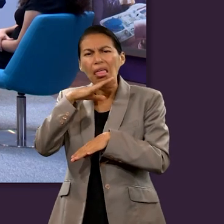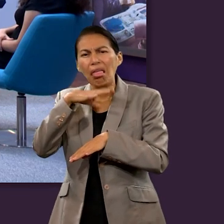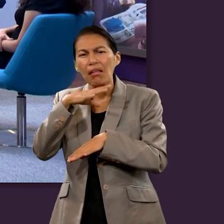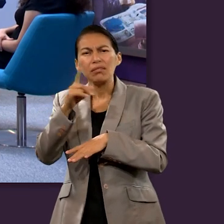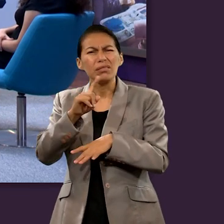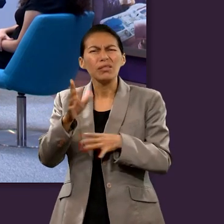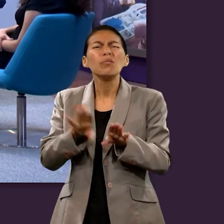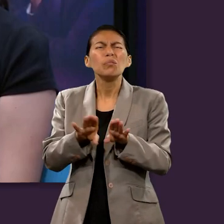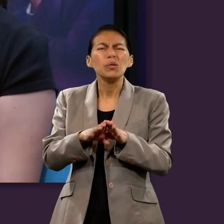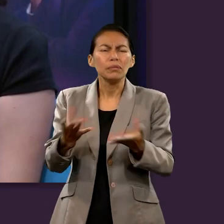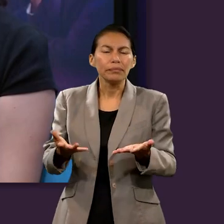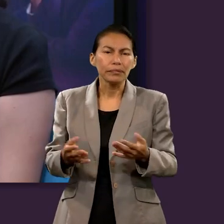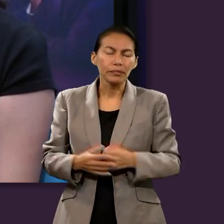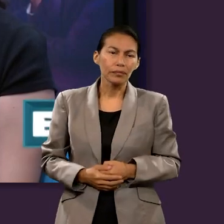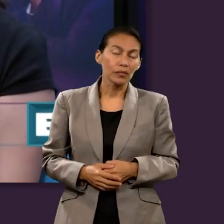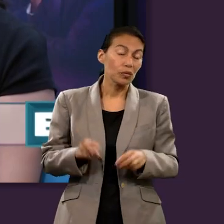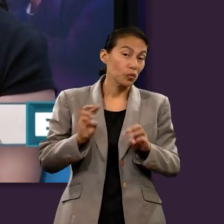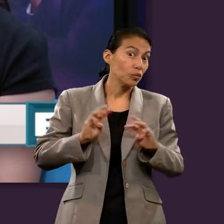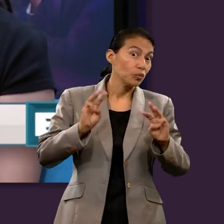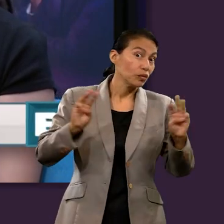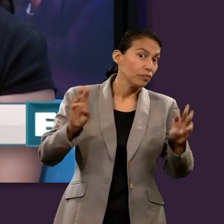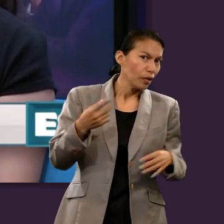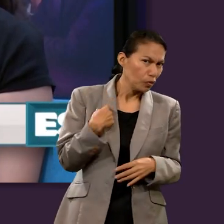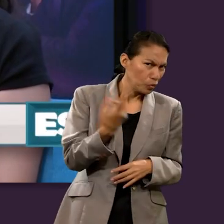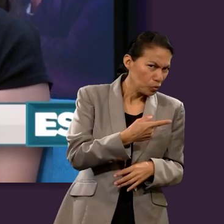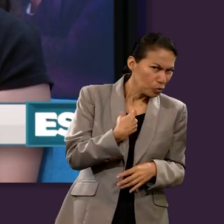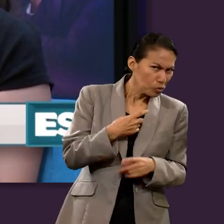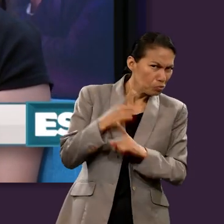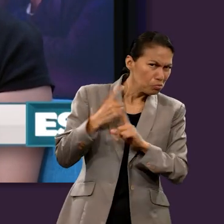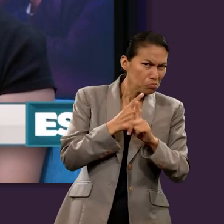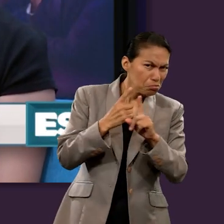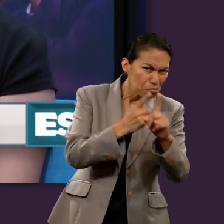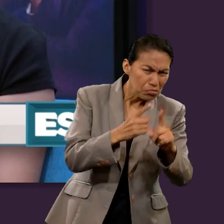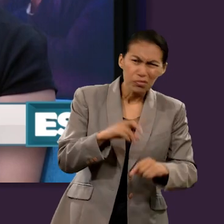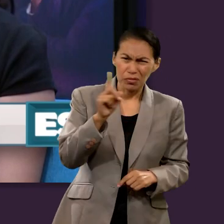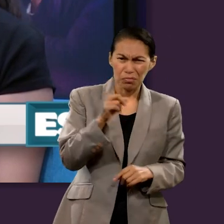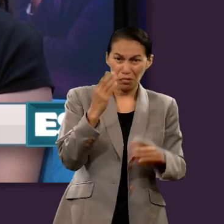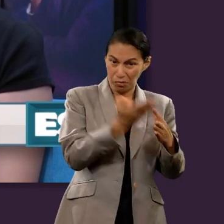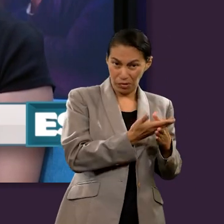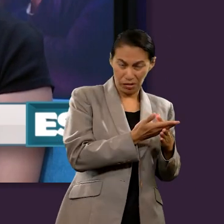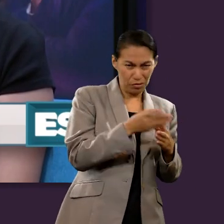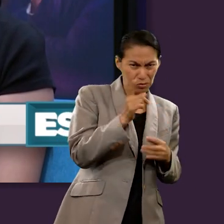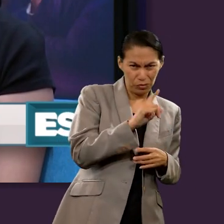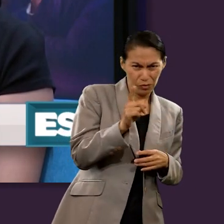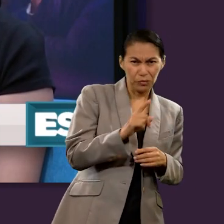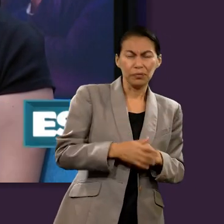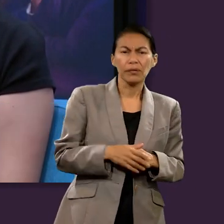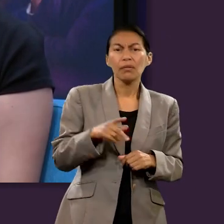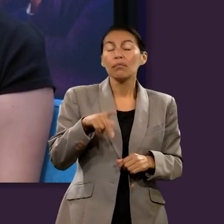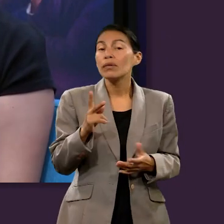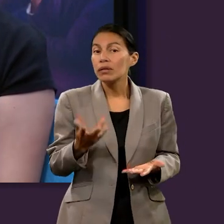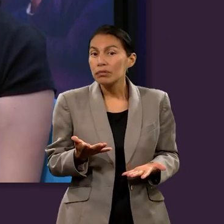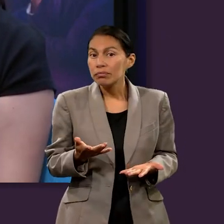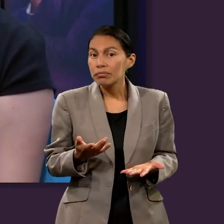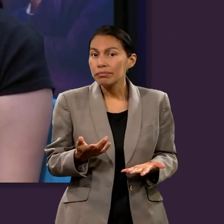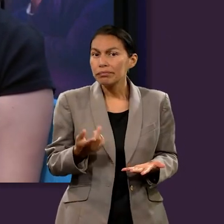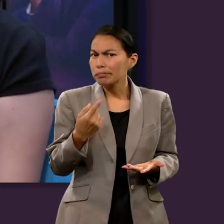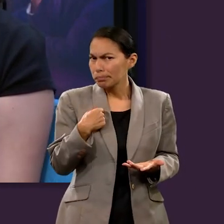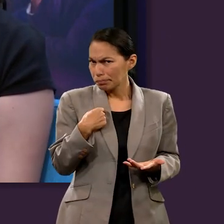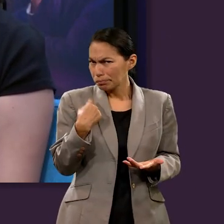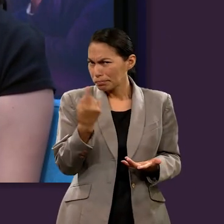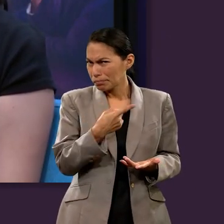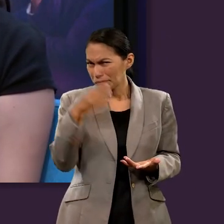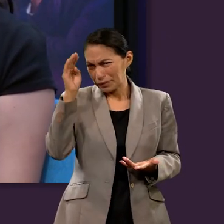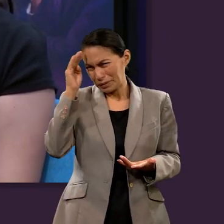hoy no olvidarla porque tal vez en nuestros contextos no nos están persiguiendo para literalmente